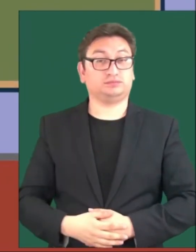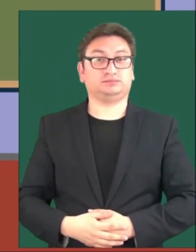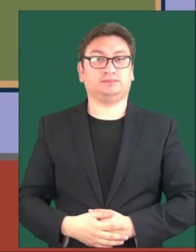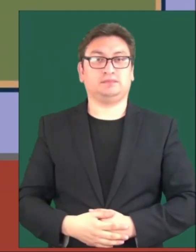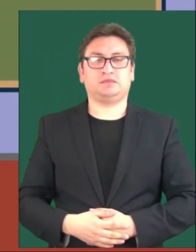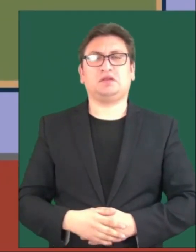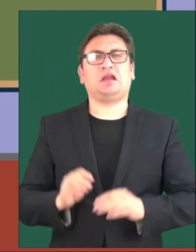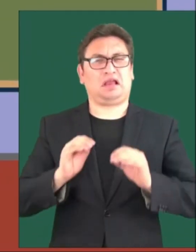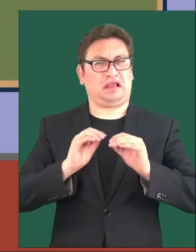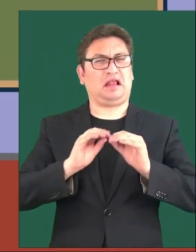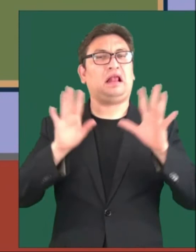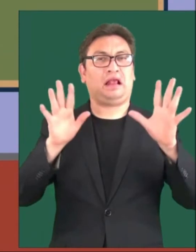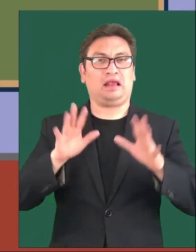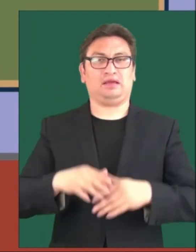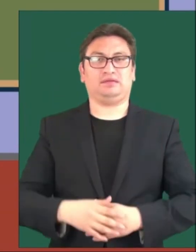sí.